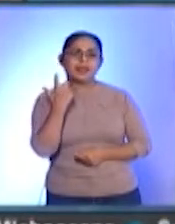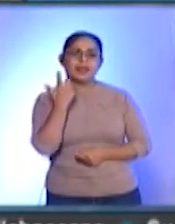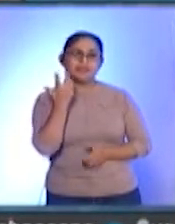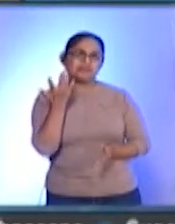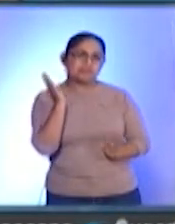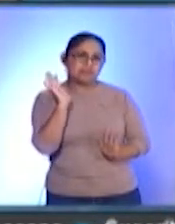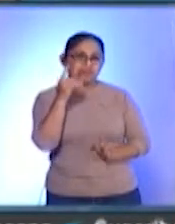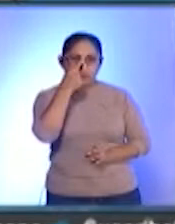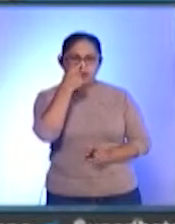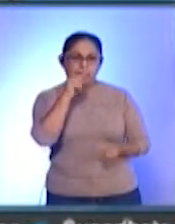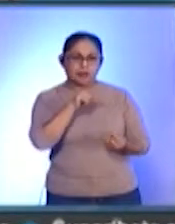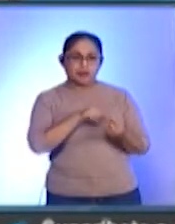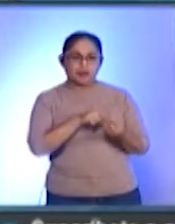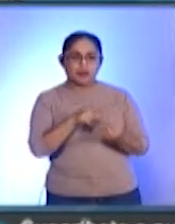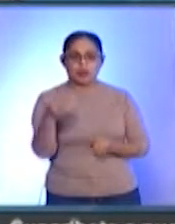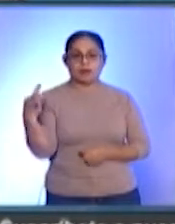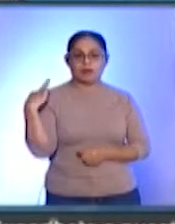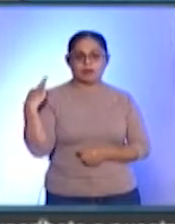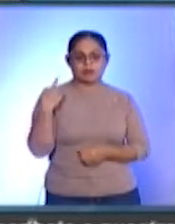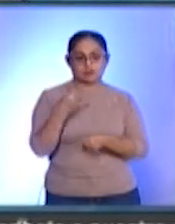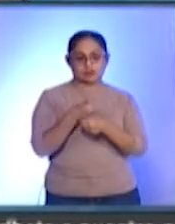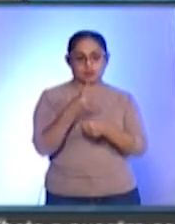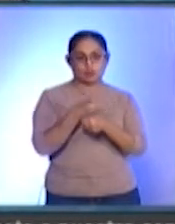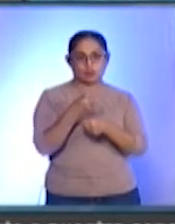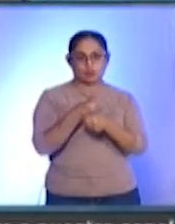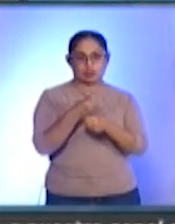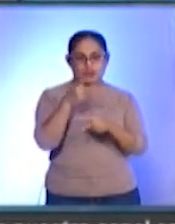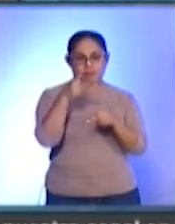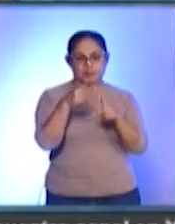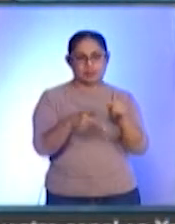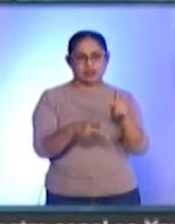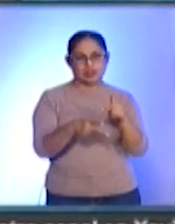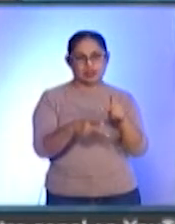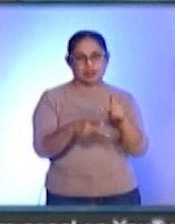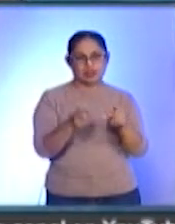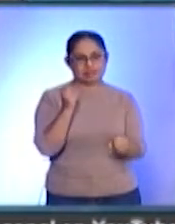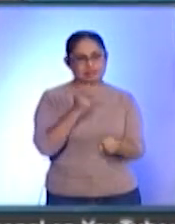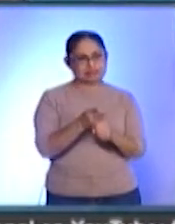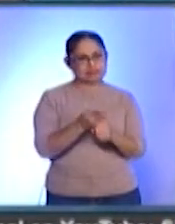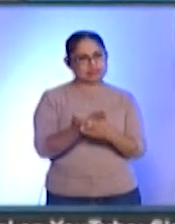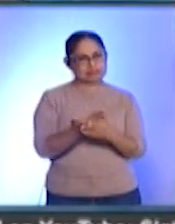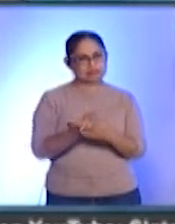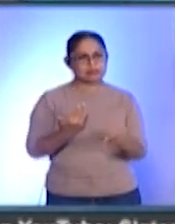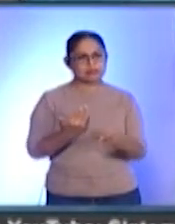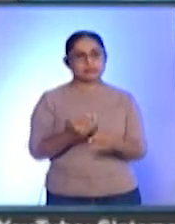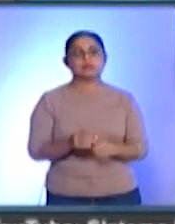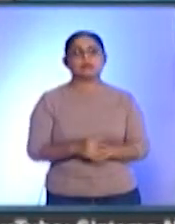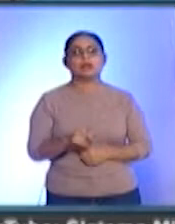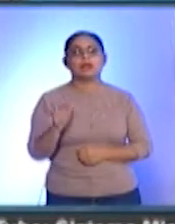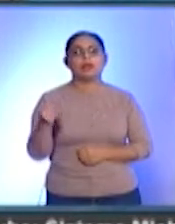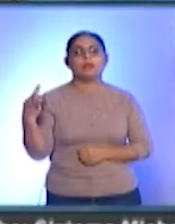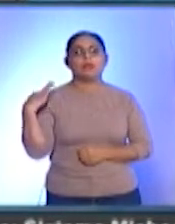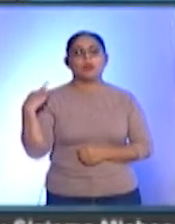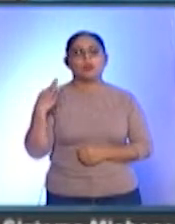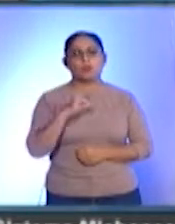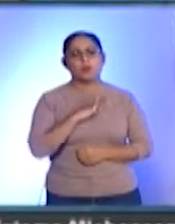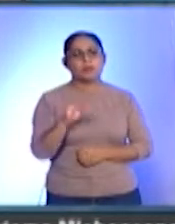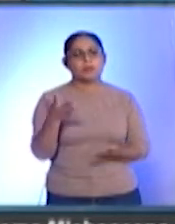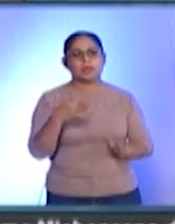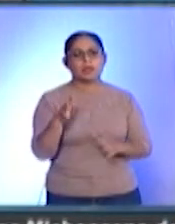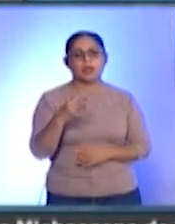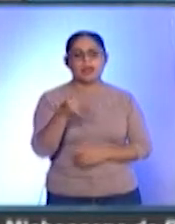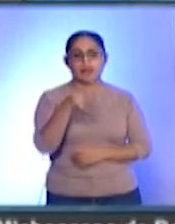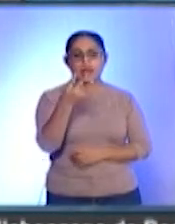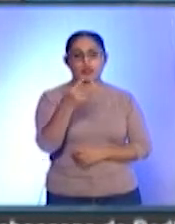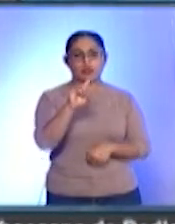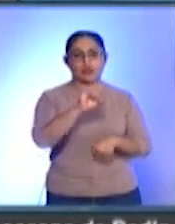hacer la aplicación de la segunda dosis más temprano. La vacuna menciona que puede ser a partir de 14